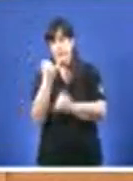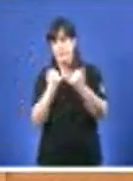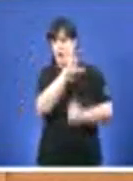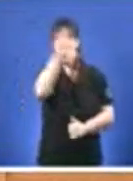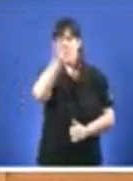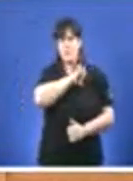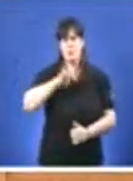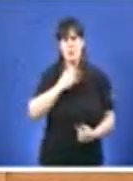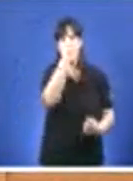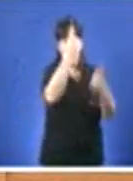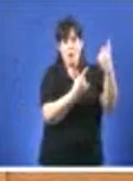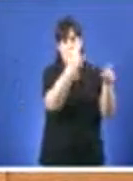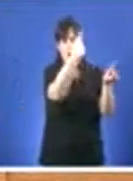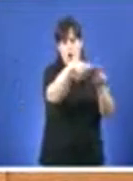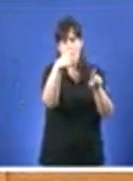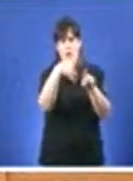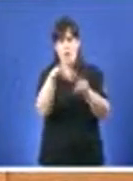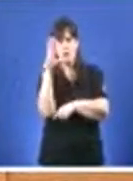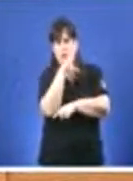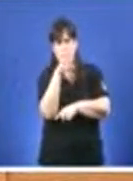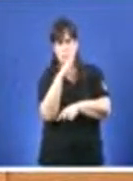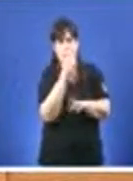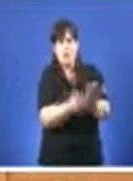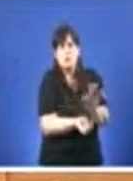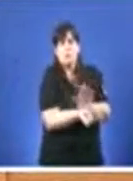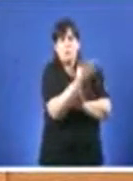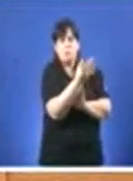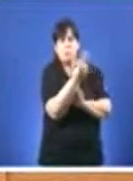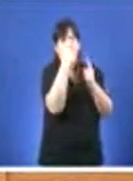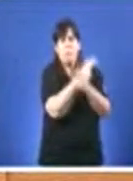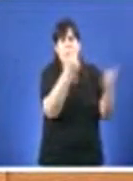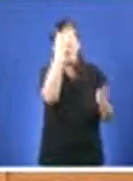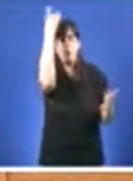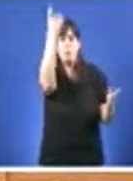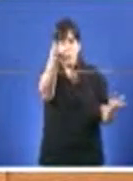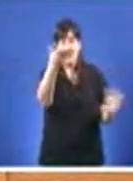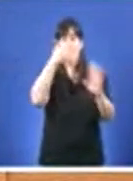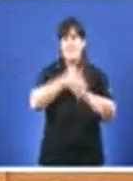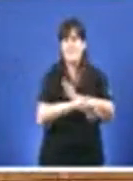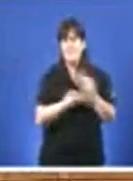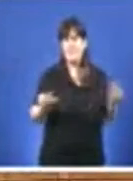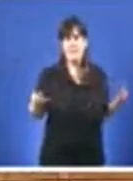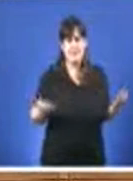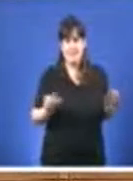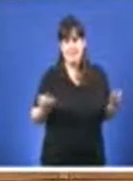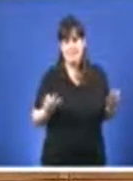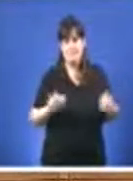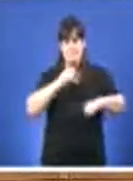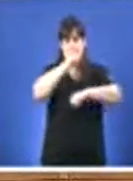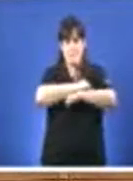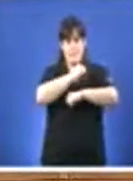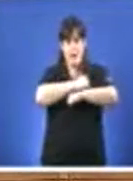por fin se están sabendo. Iso quere dicir, señoría, que as fiestras hai que ampliálas,